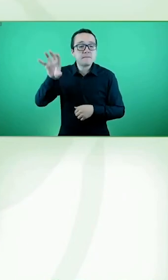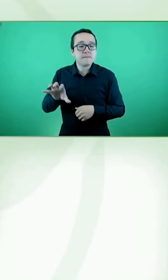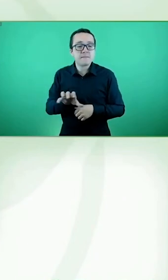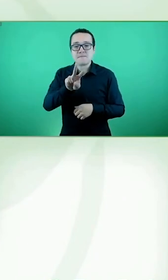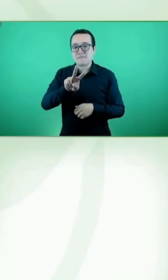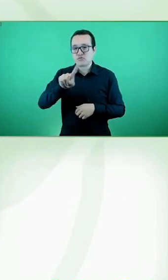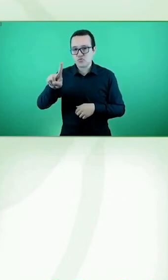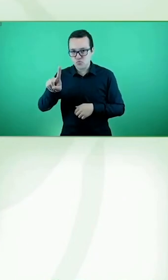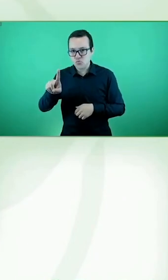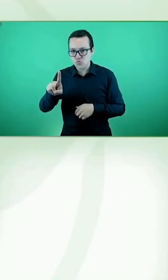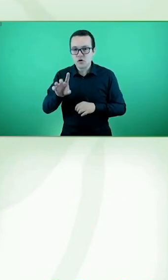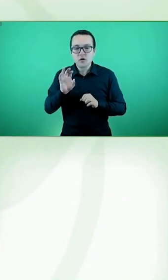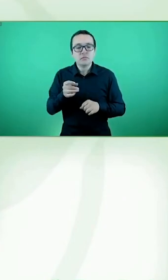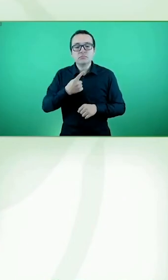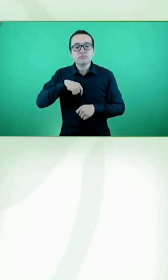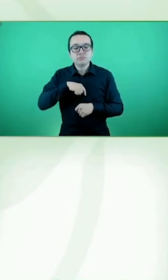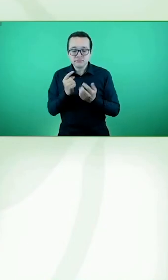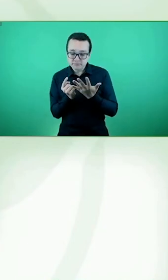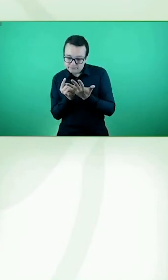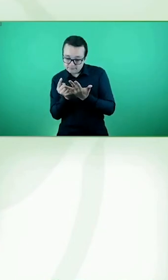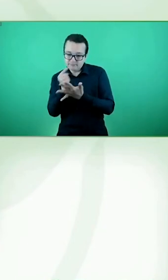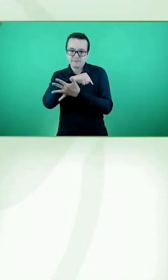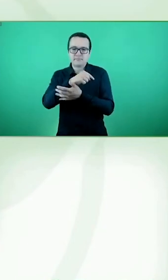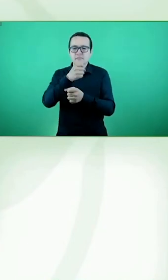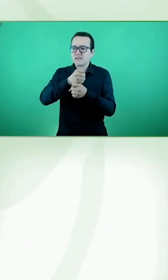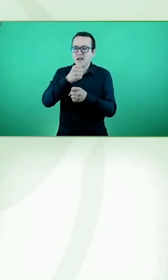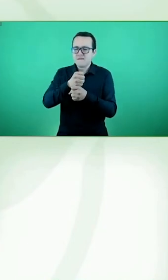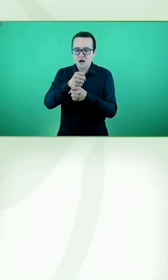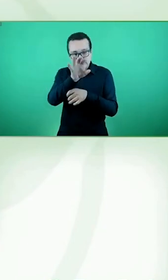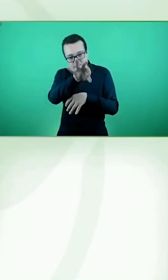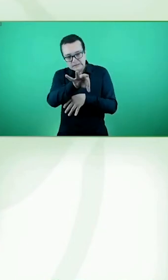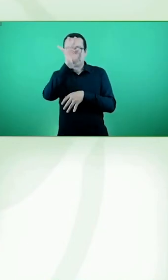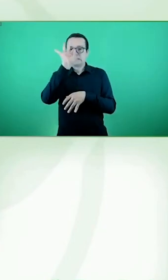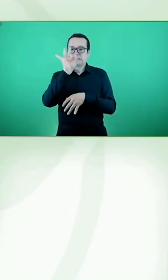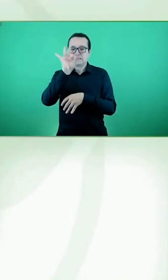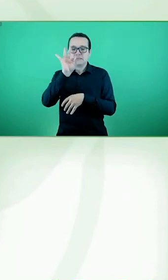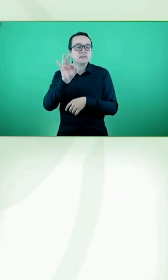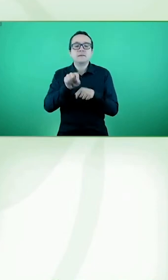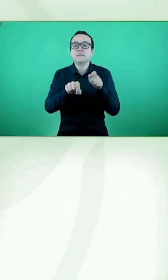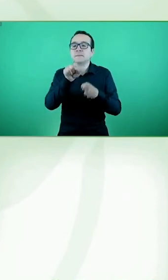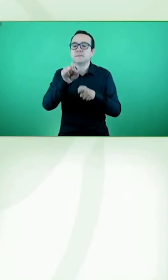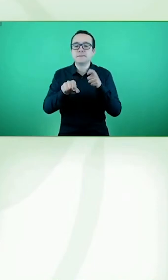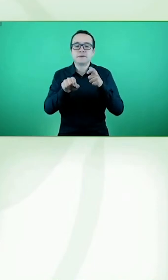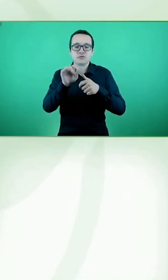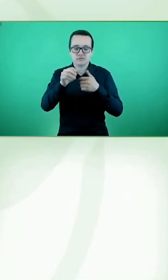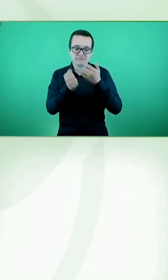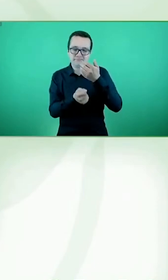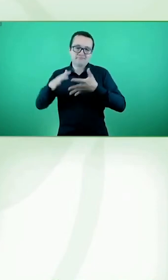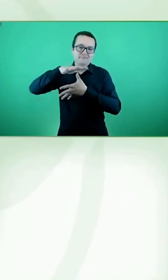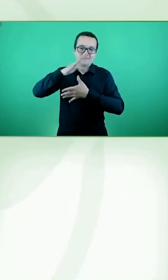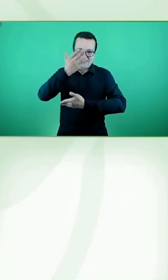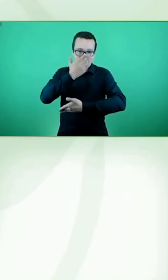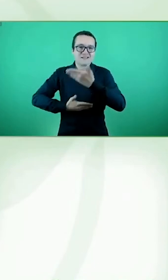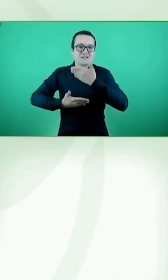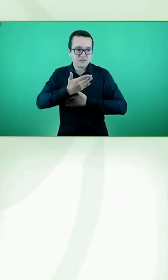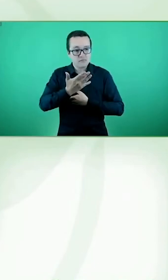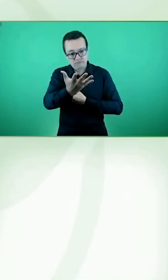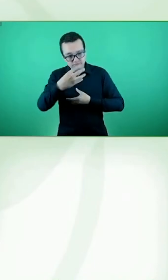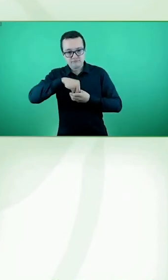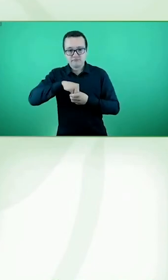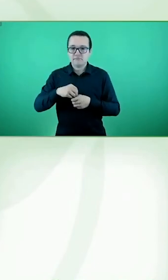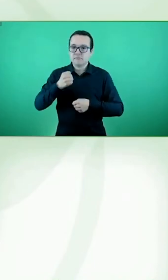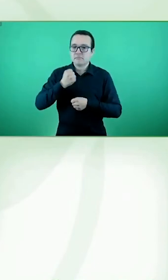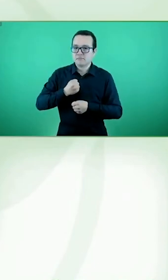transversal y que prioriza a las personas con discapacidad y su participación en el empleo, porque ahora mismo es la principal vía de